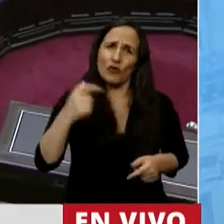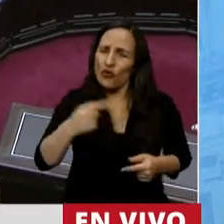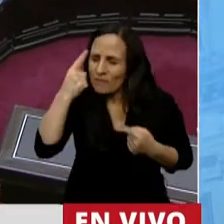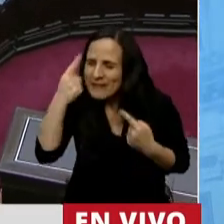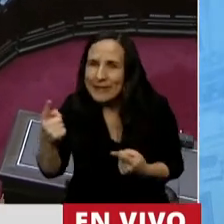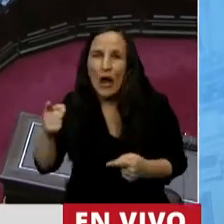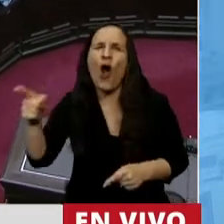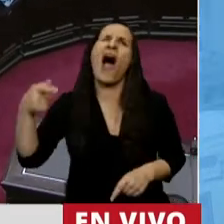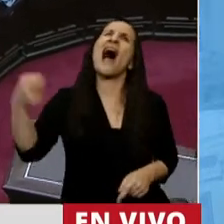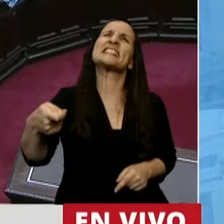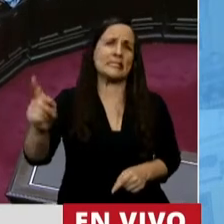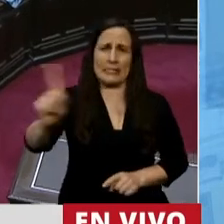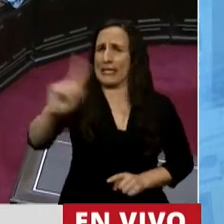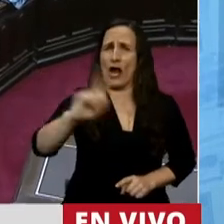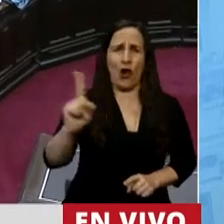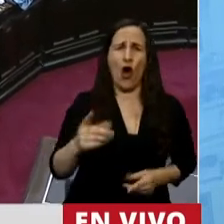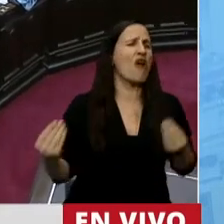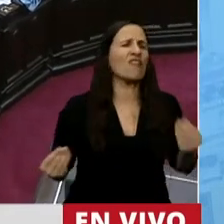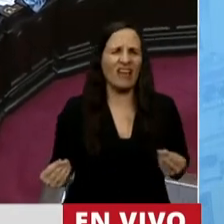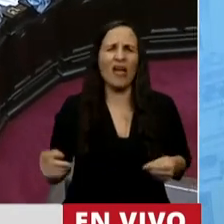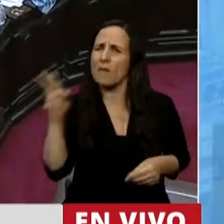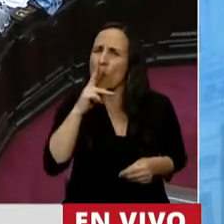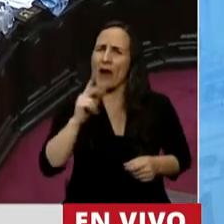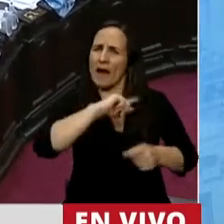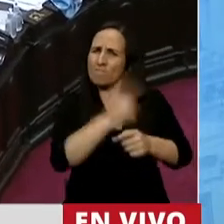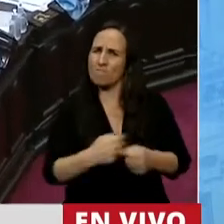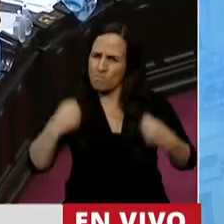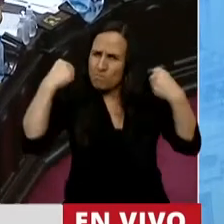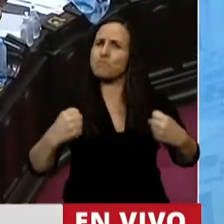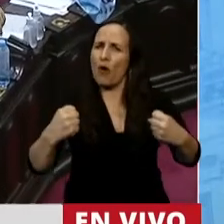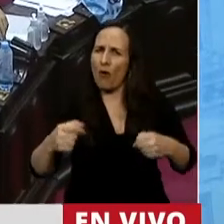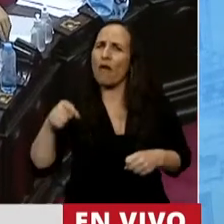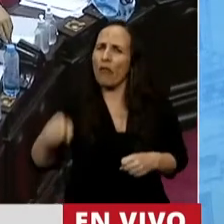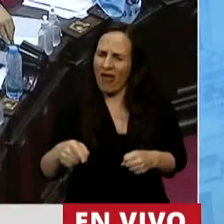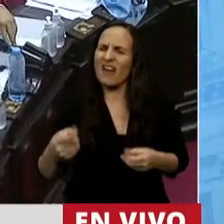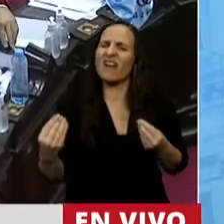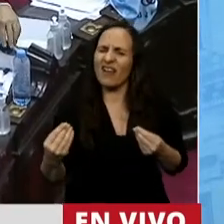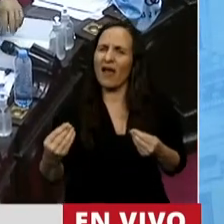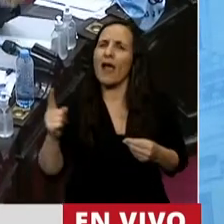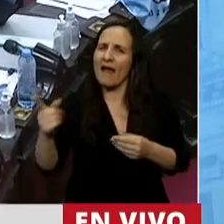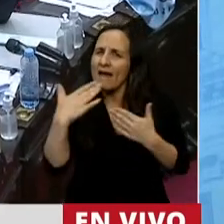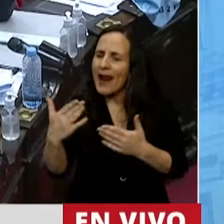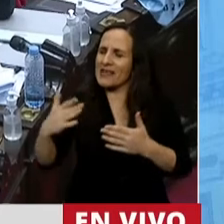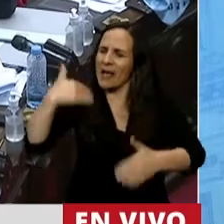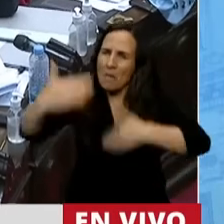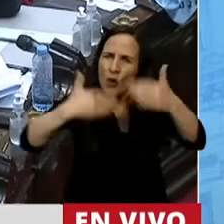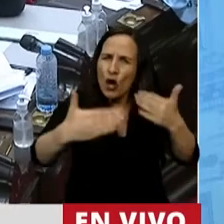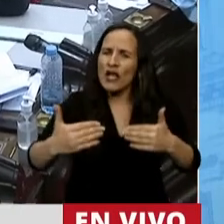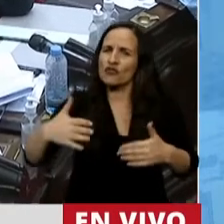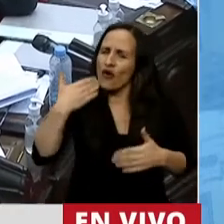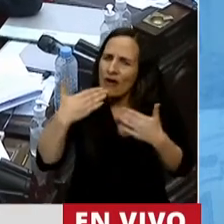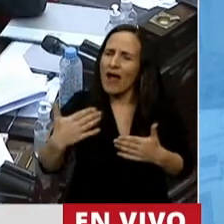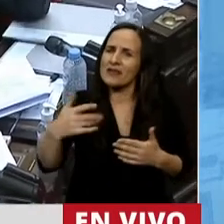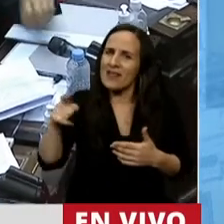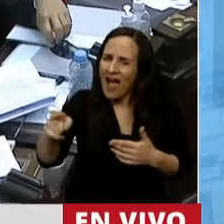sean asesinas en potencia, creo que las mujeres empoderadas forman parte del progreso y el futuro de esta